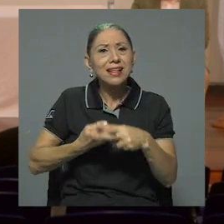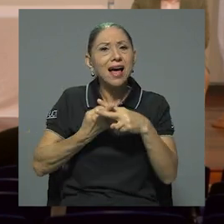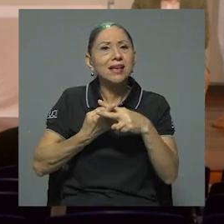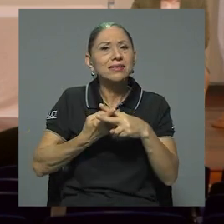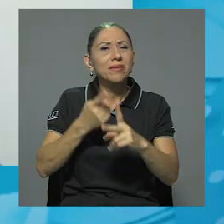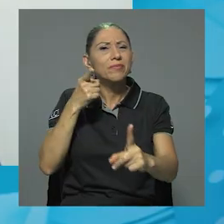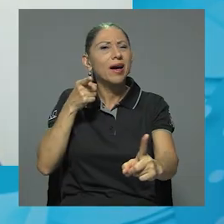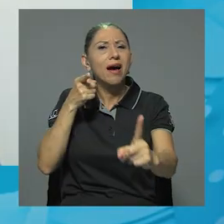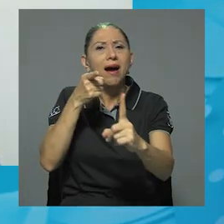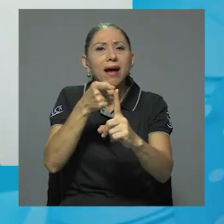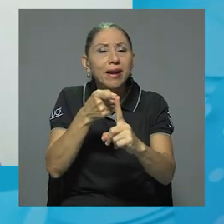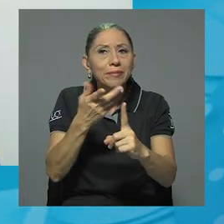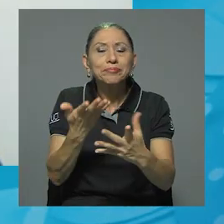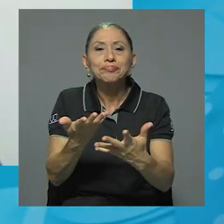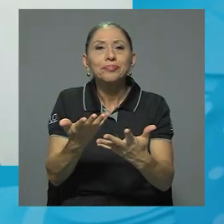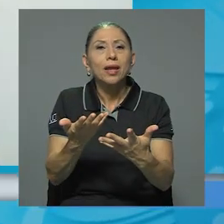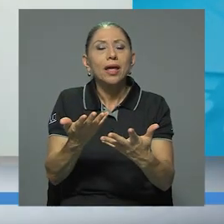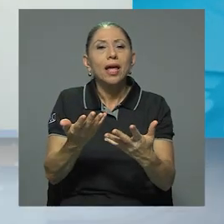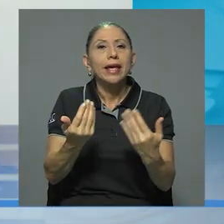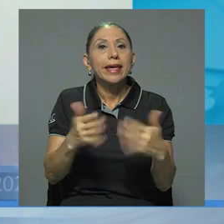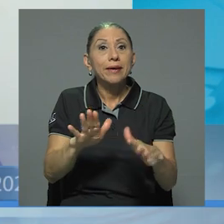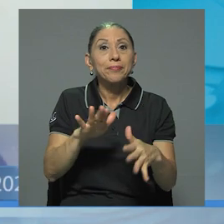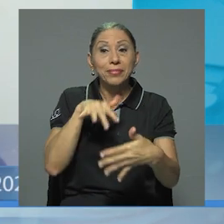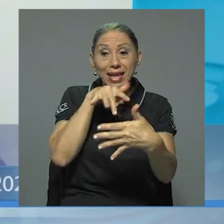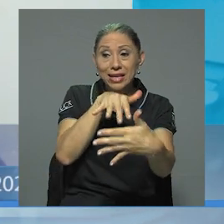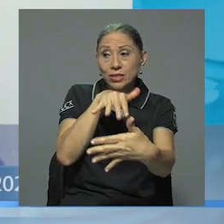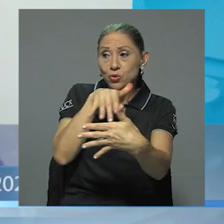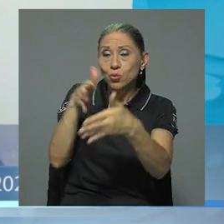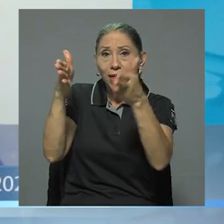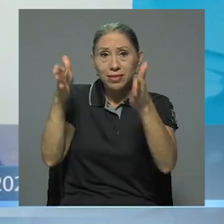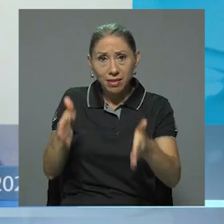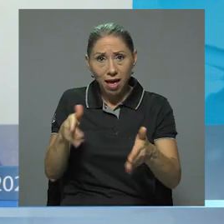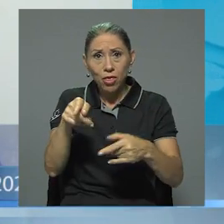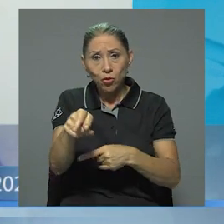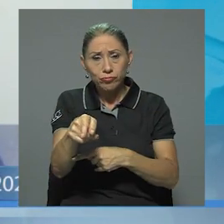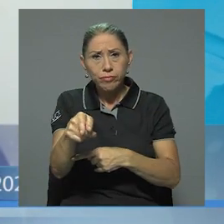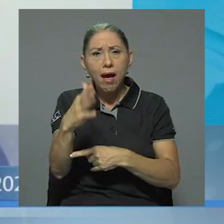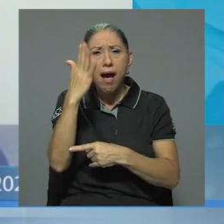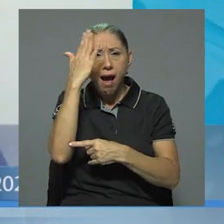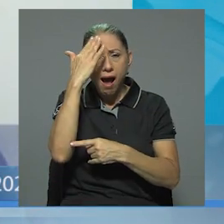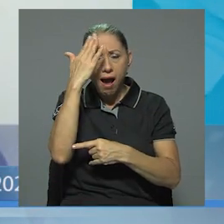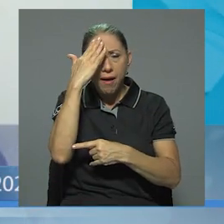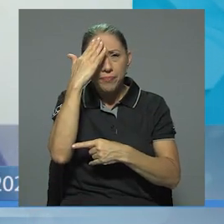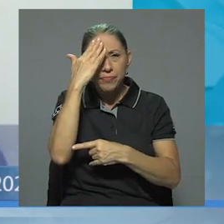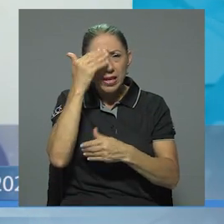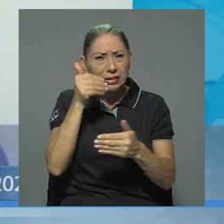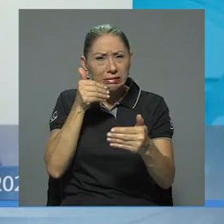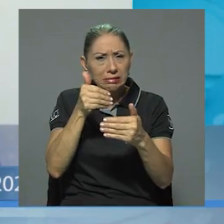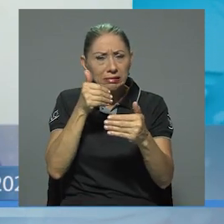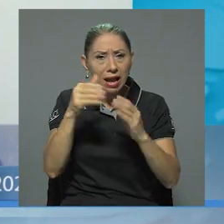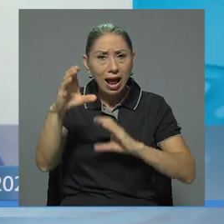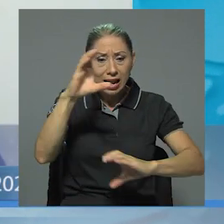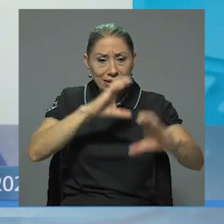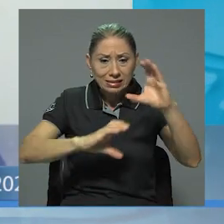para acercar el estudiantado a la ciencia propia.